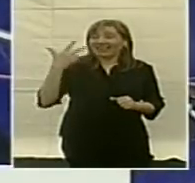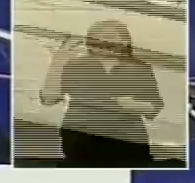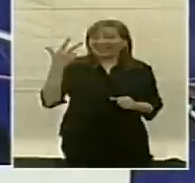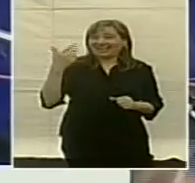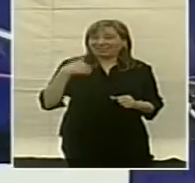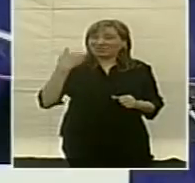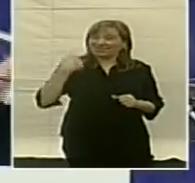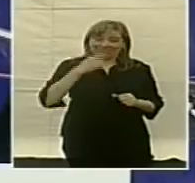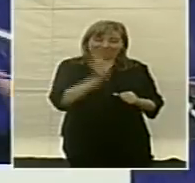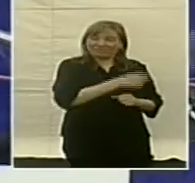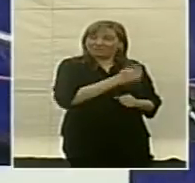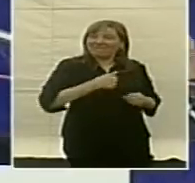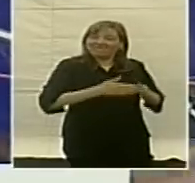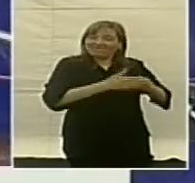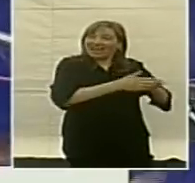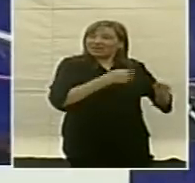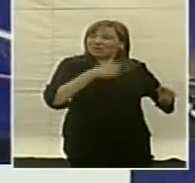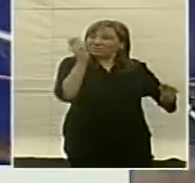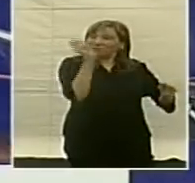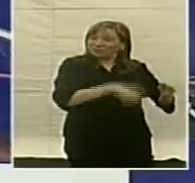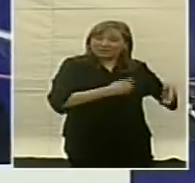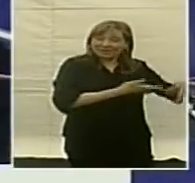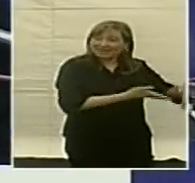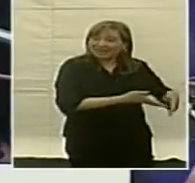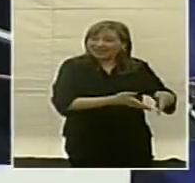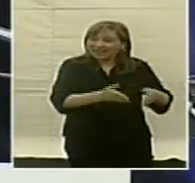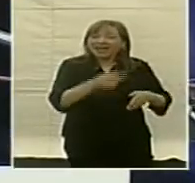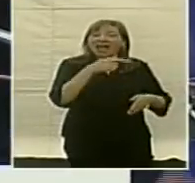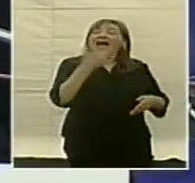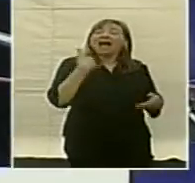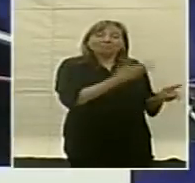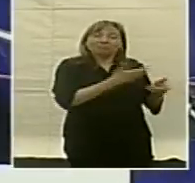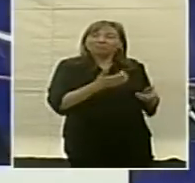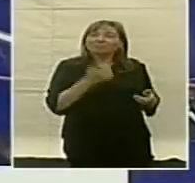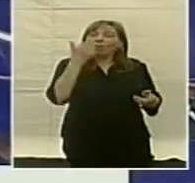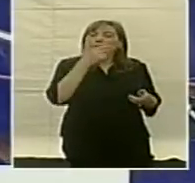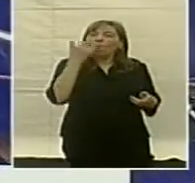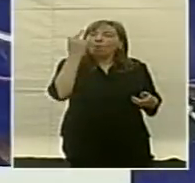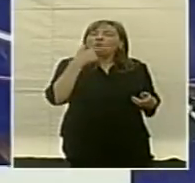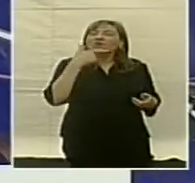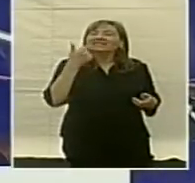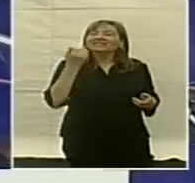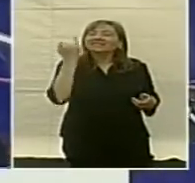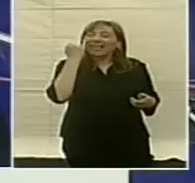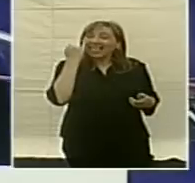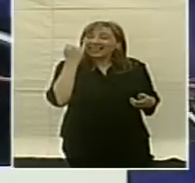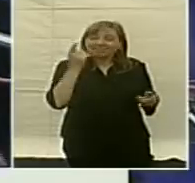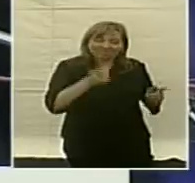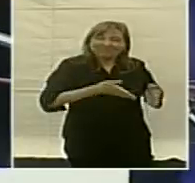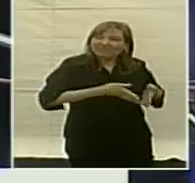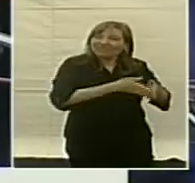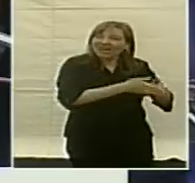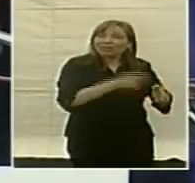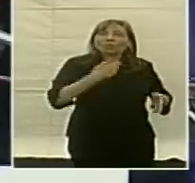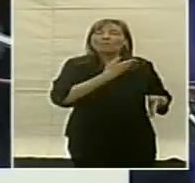velero, que ese velero que yo votaba ayer lo había recibido el doctor Bernardo José, premio Nobel de Medicina cuando era presidente del